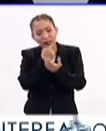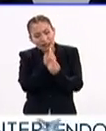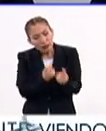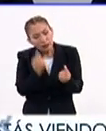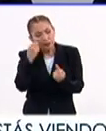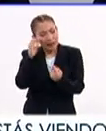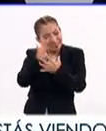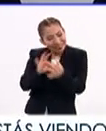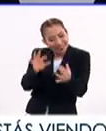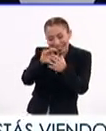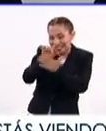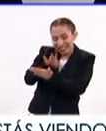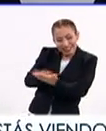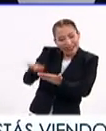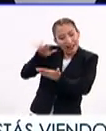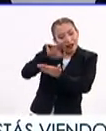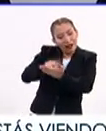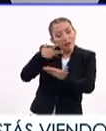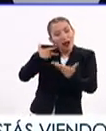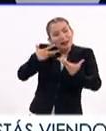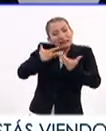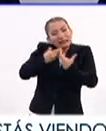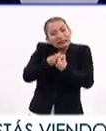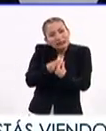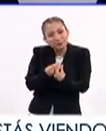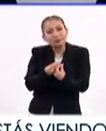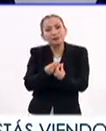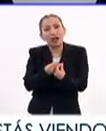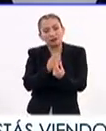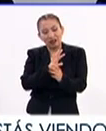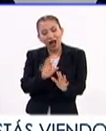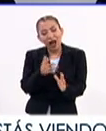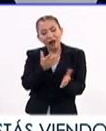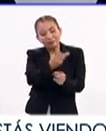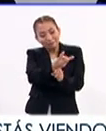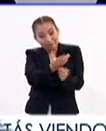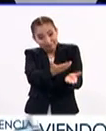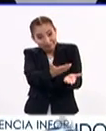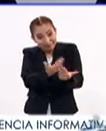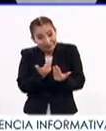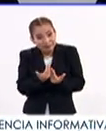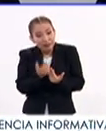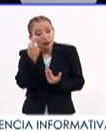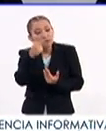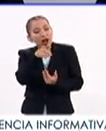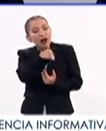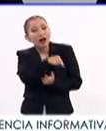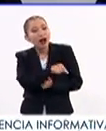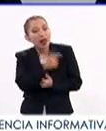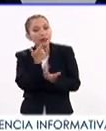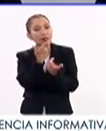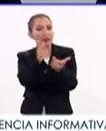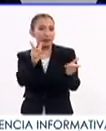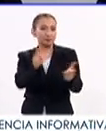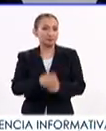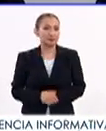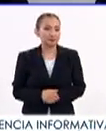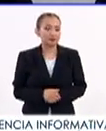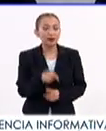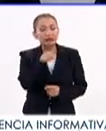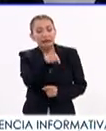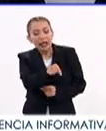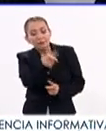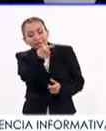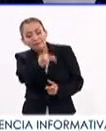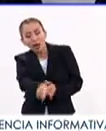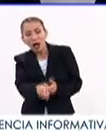niño para leer con él, para estar cerca, ya lo estamos invitando a que sea libre, a